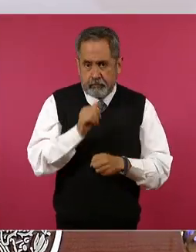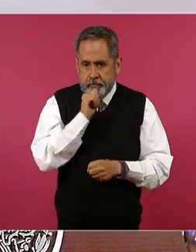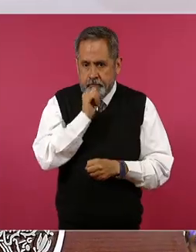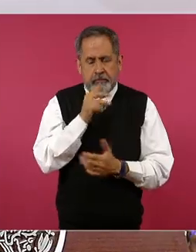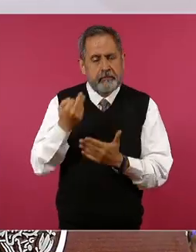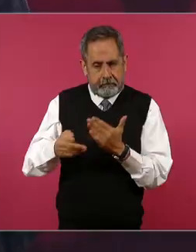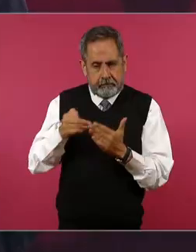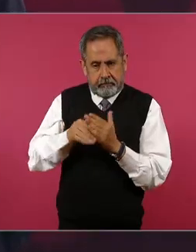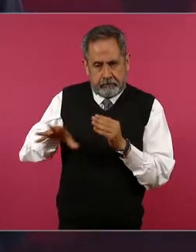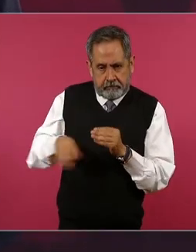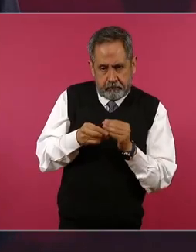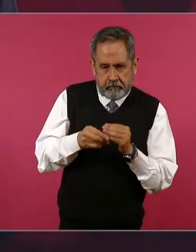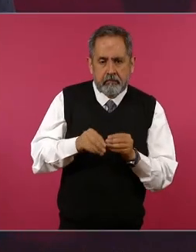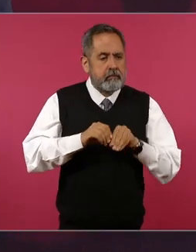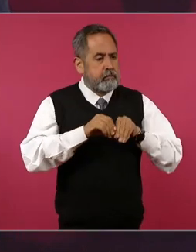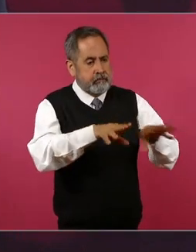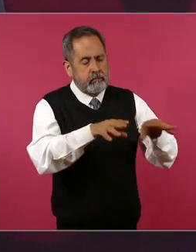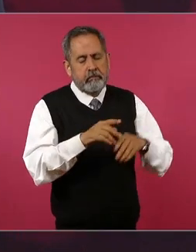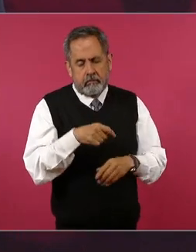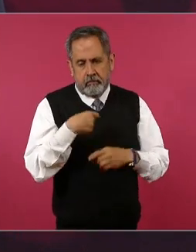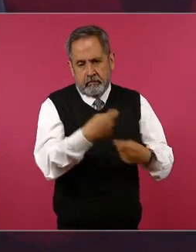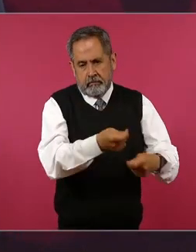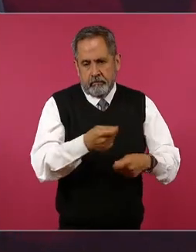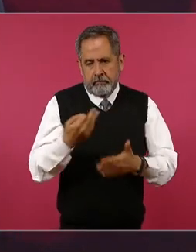faltan cuando menos